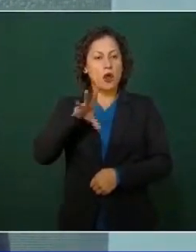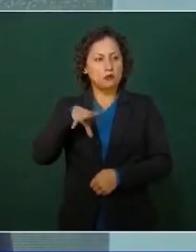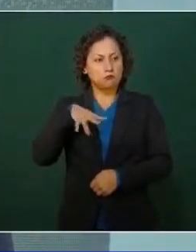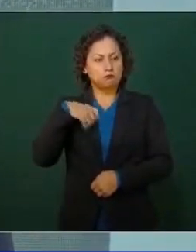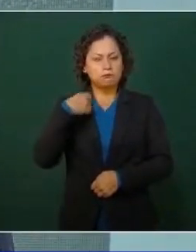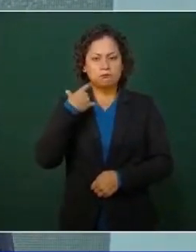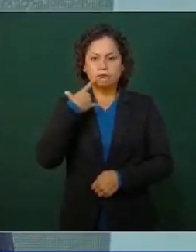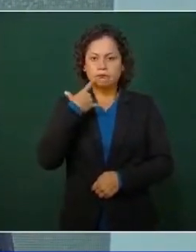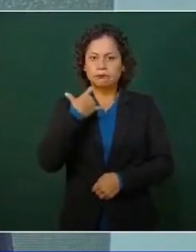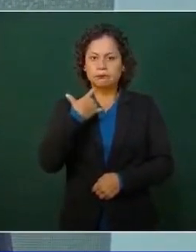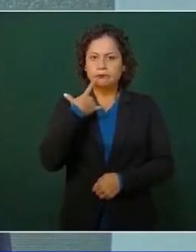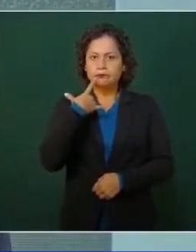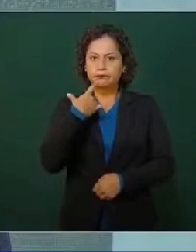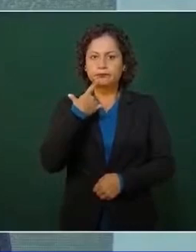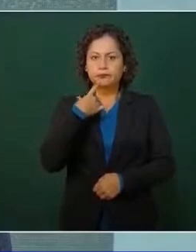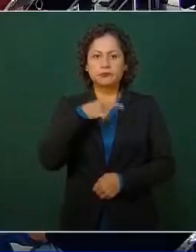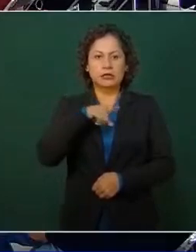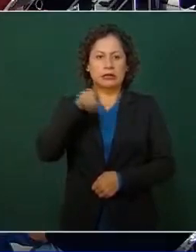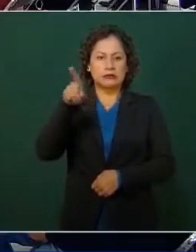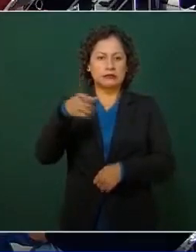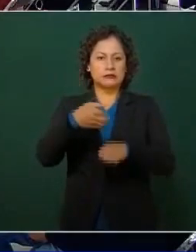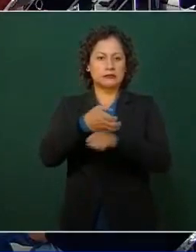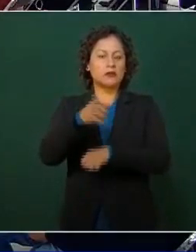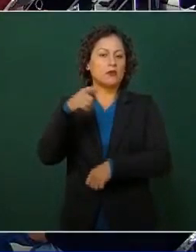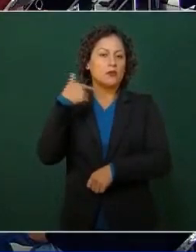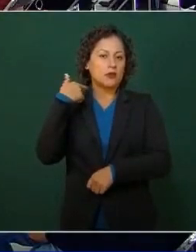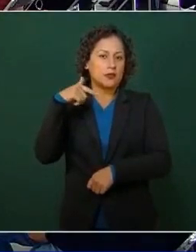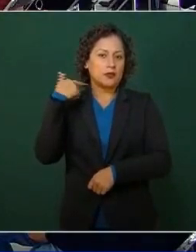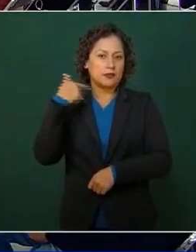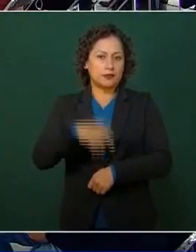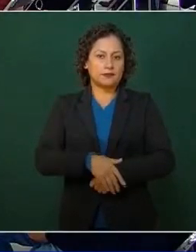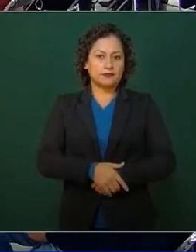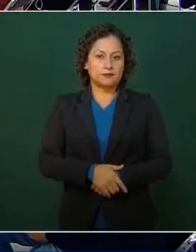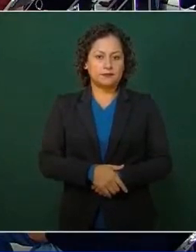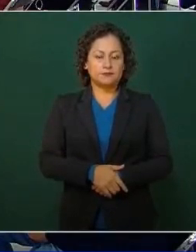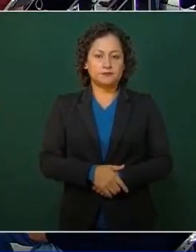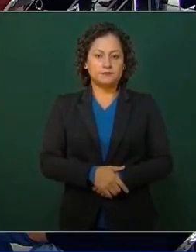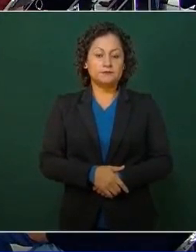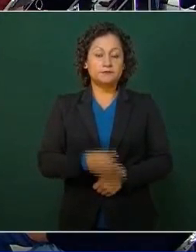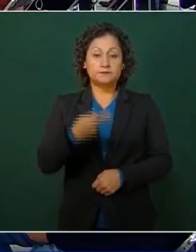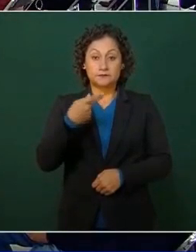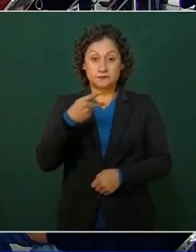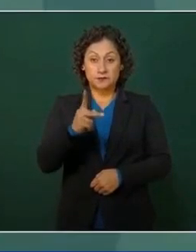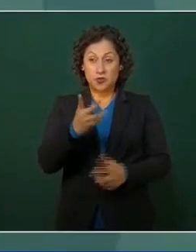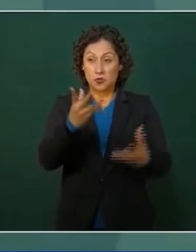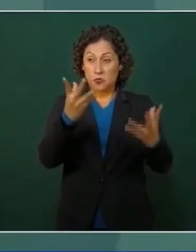Guadalajara, pero muchísima gente así.